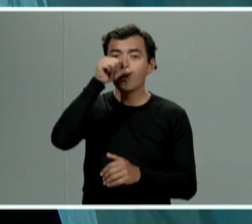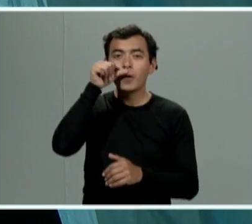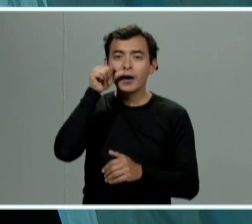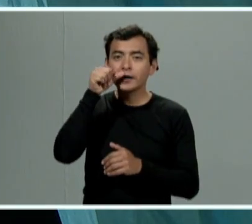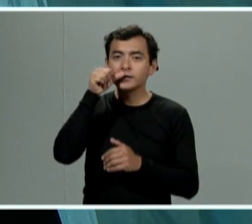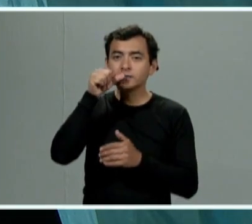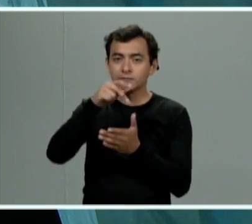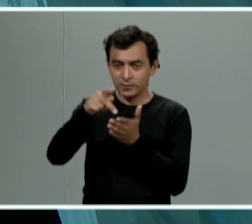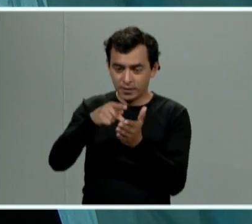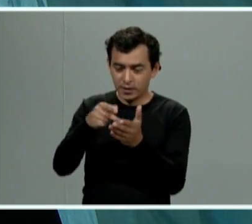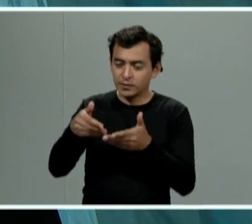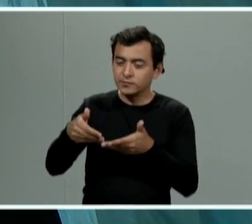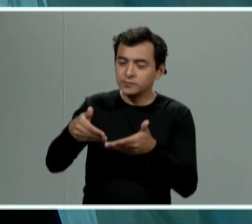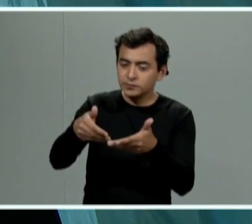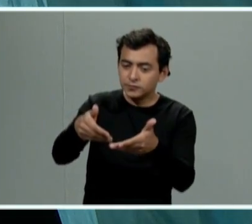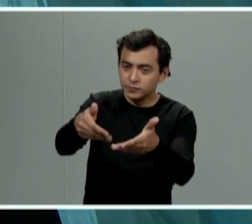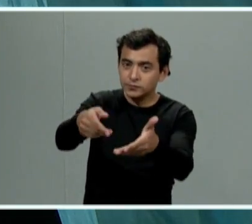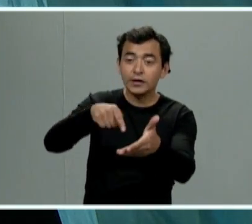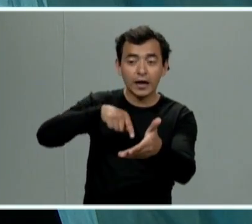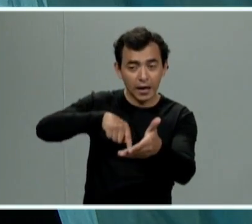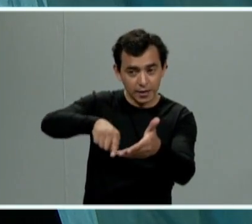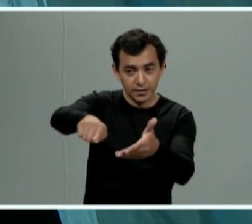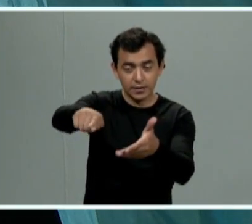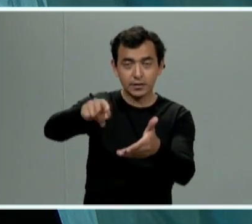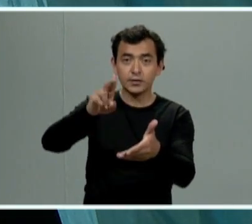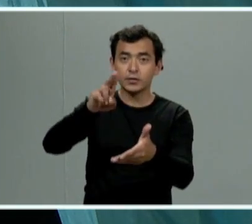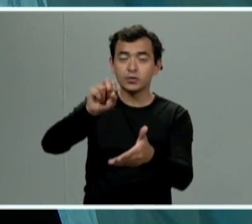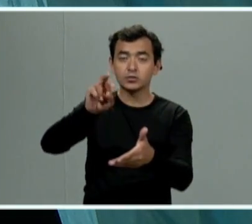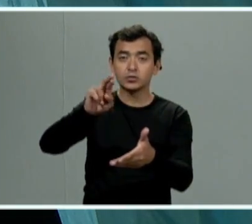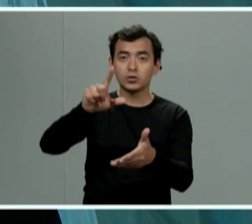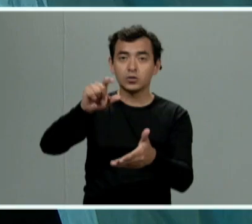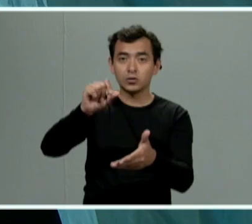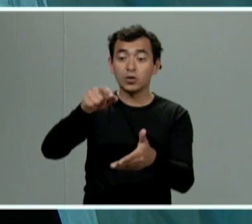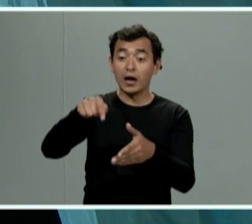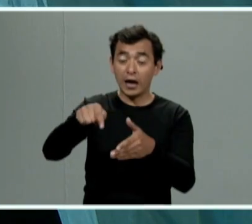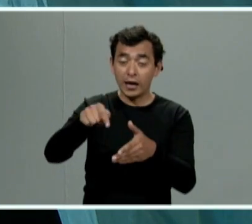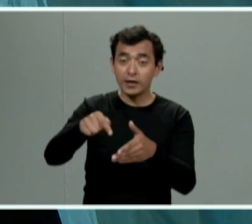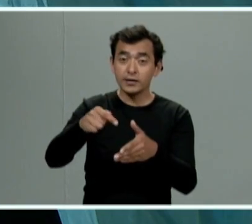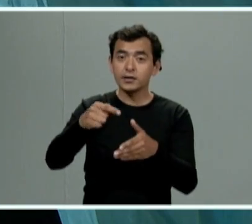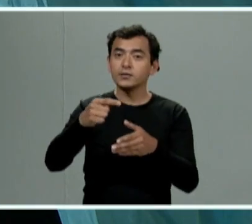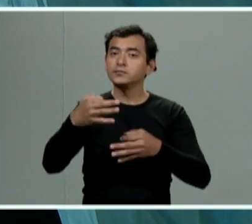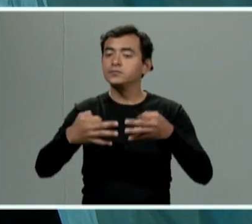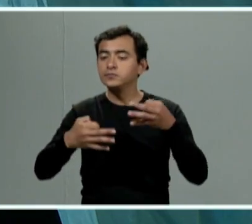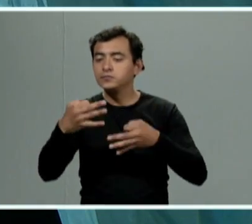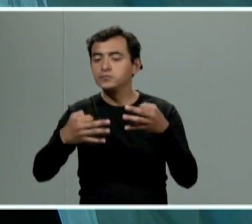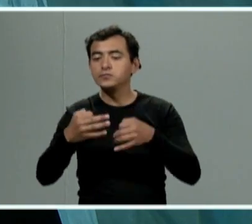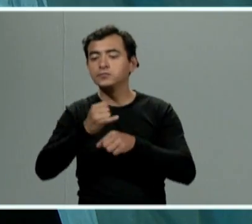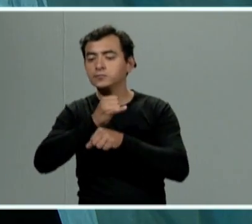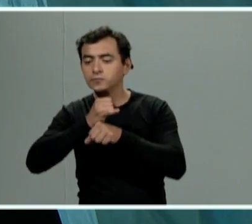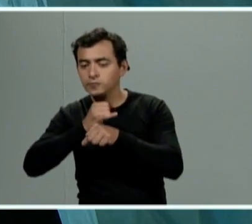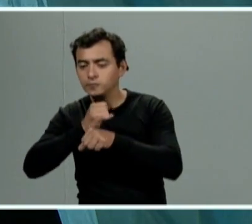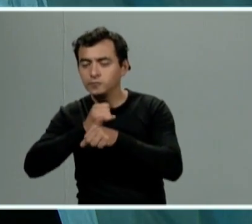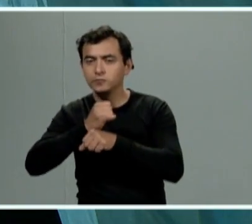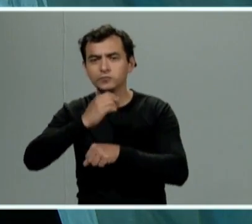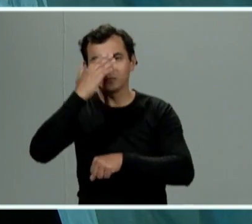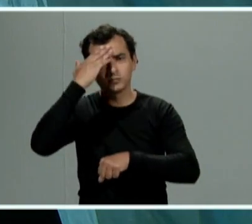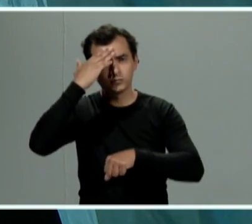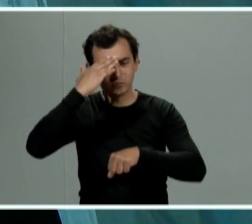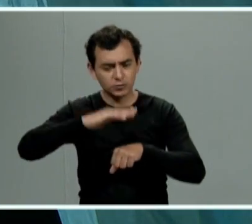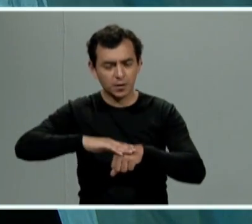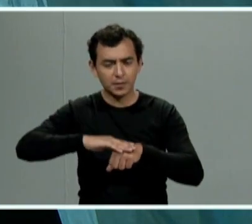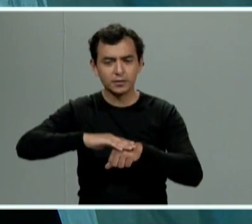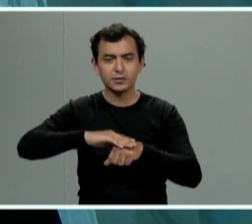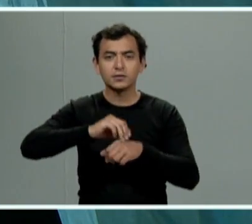fiscalía coordinadora y ahí mismo en la planta baja están las fiscales especializadas en investigación que conocen de todo lo que es la zona centro